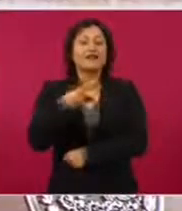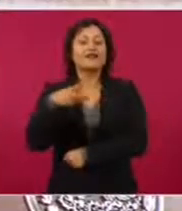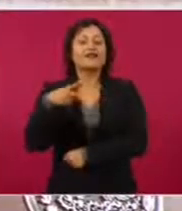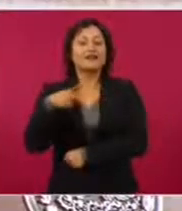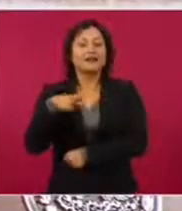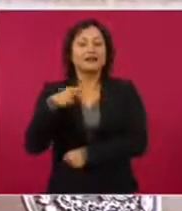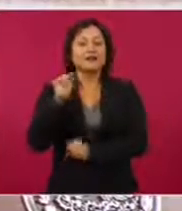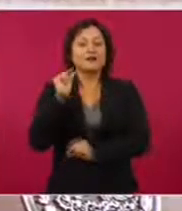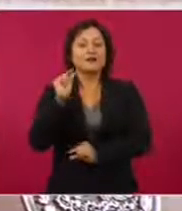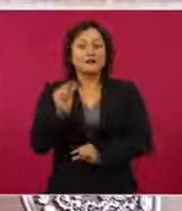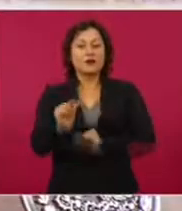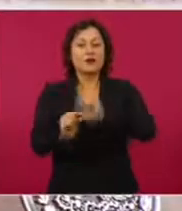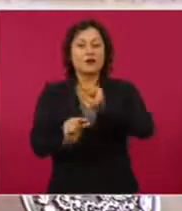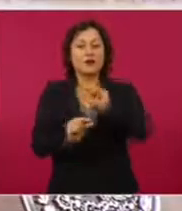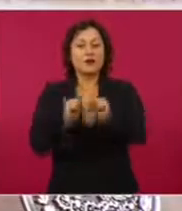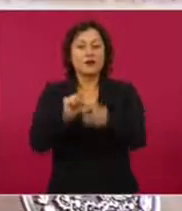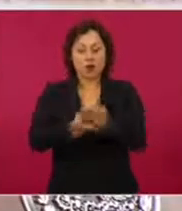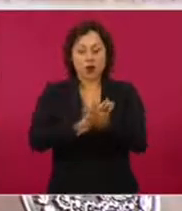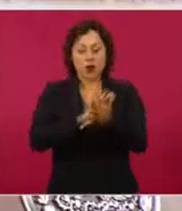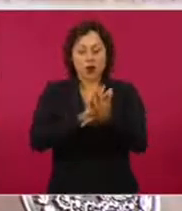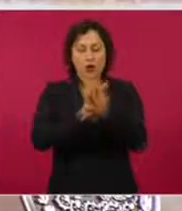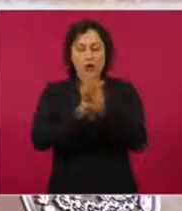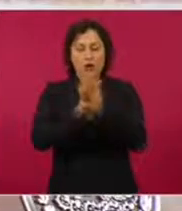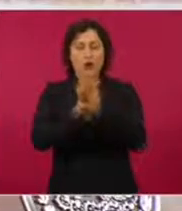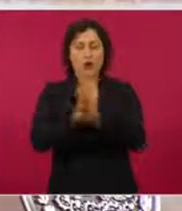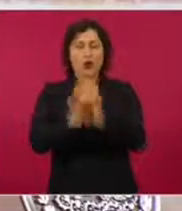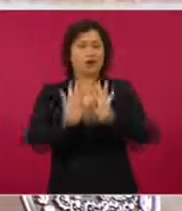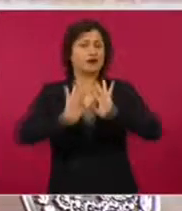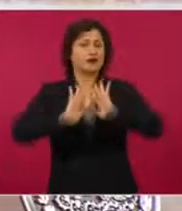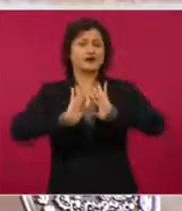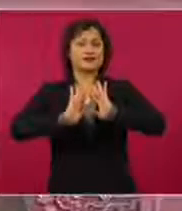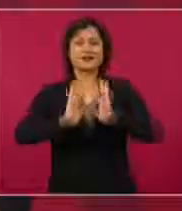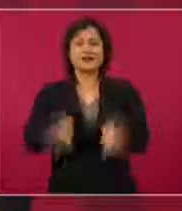mucha claridad posturas.